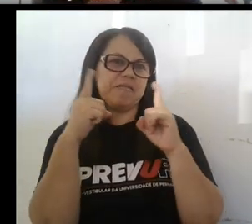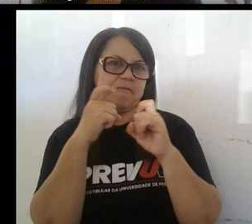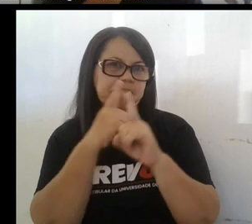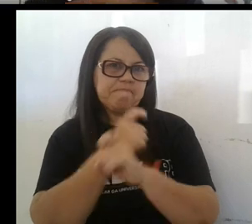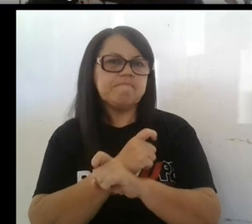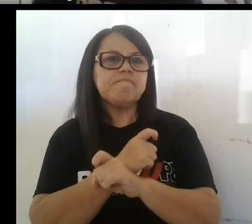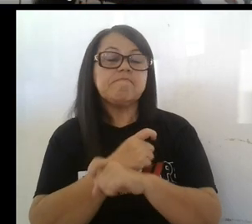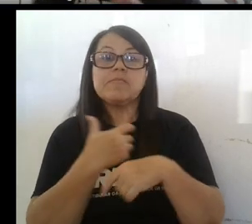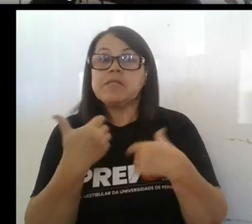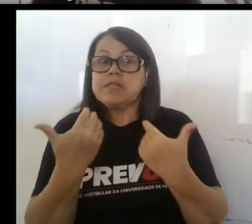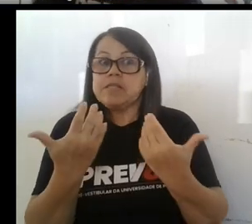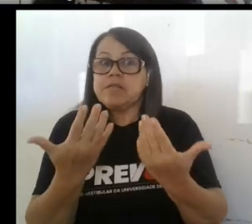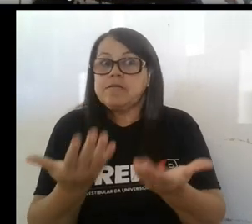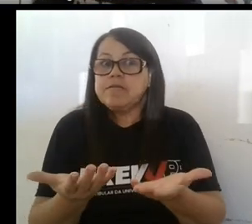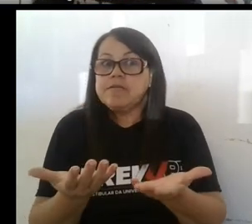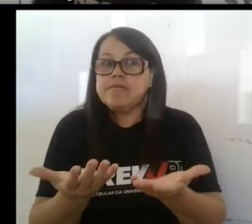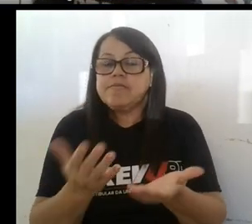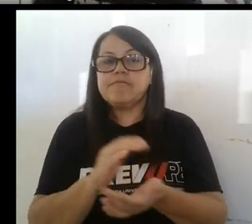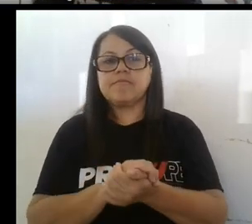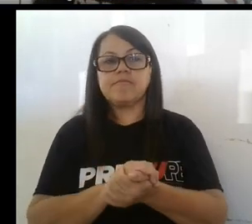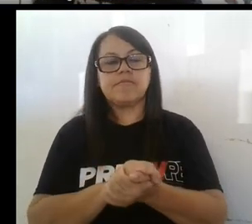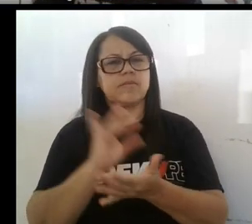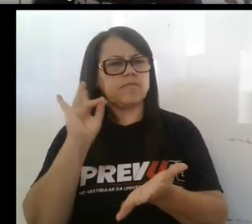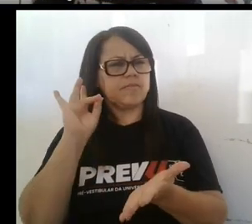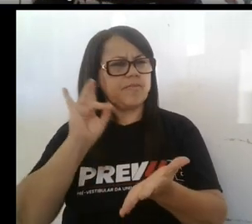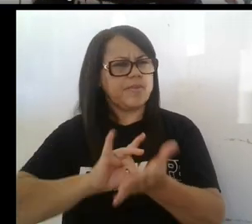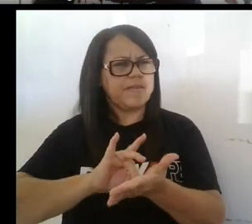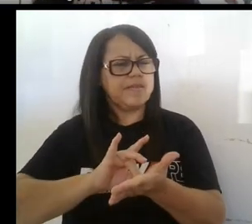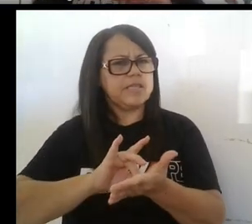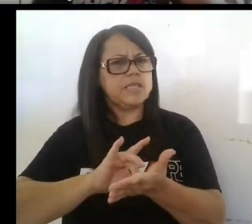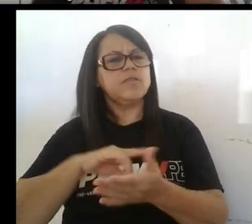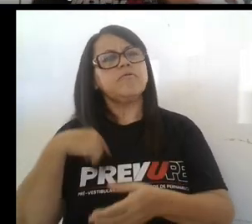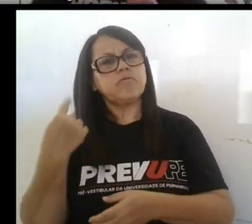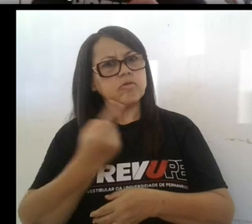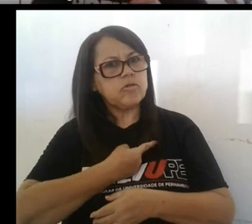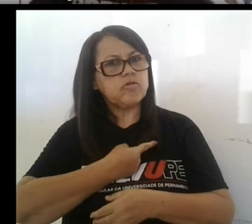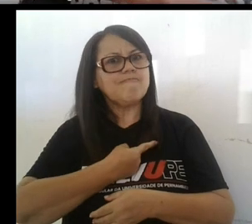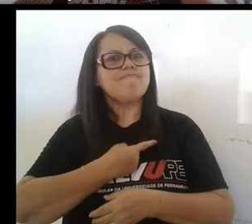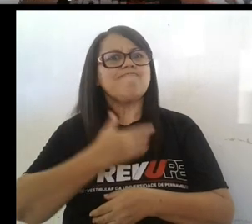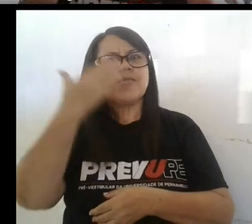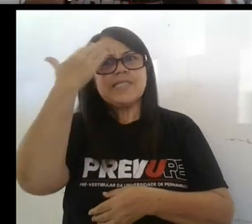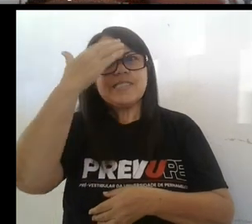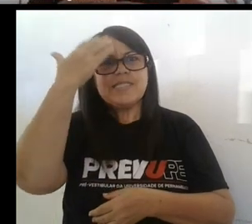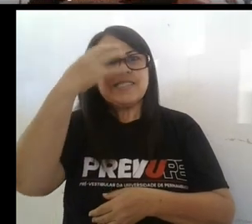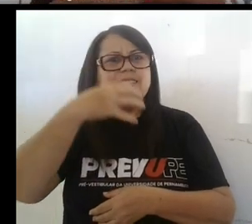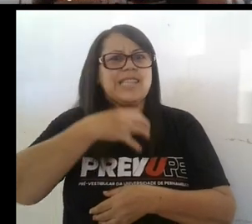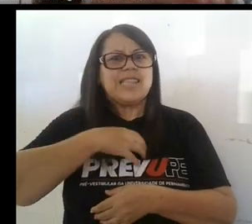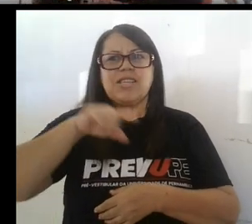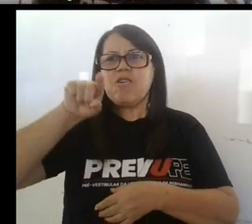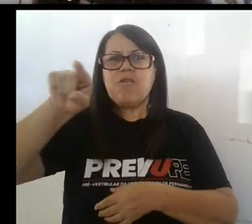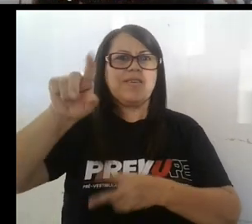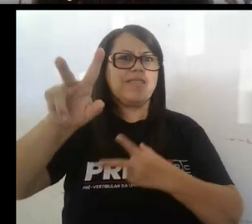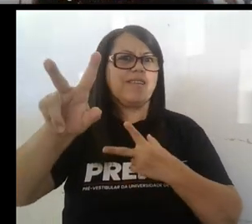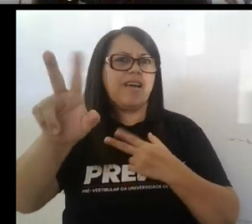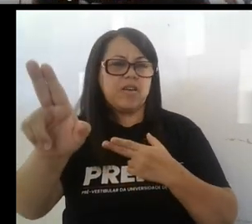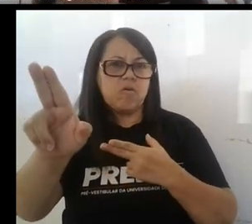sitio ajeno. O sea, cuando de verdad conseguimos calzar los zapatos de